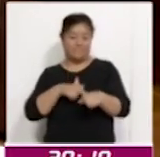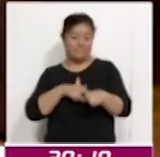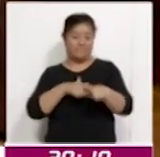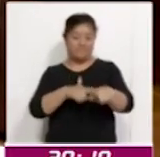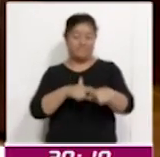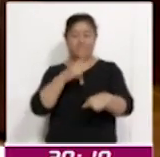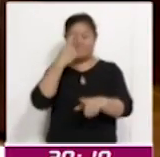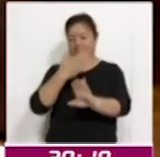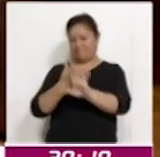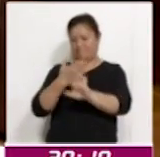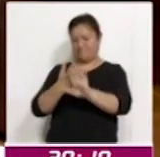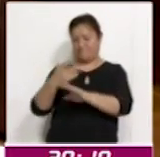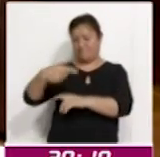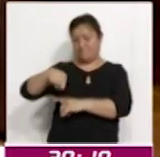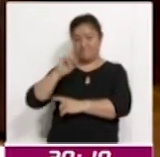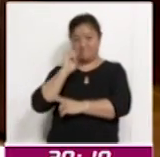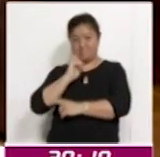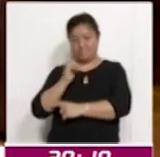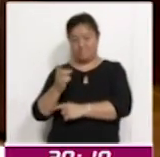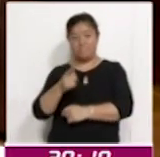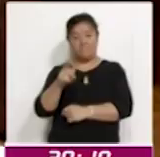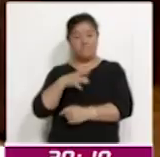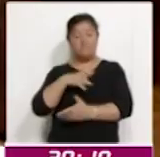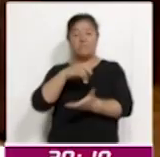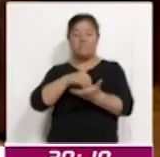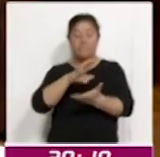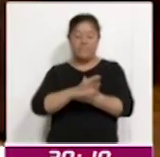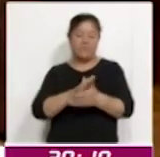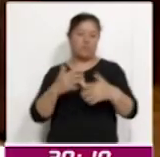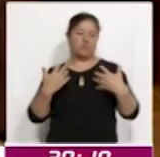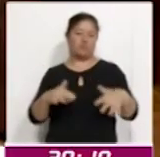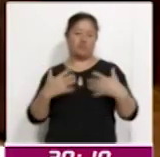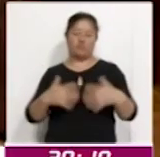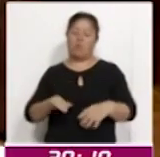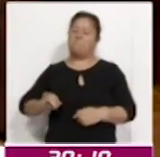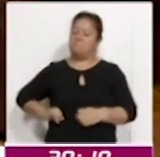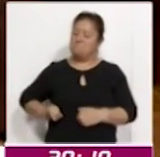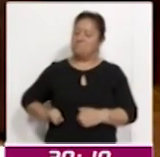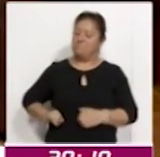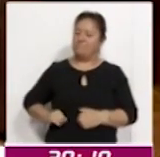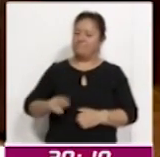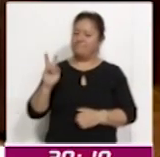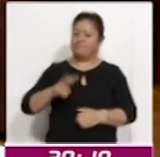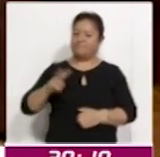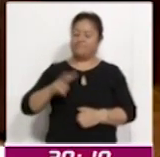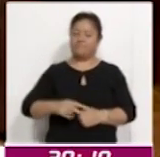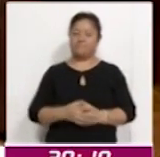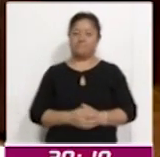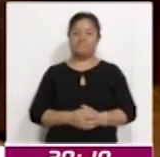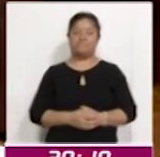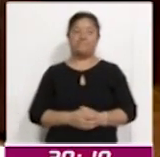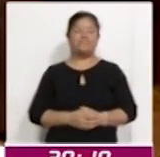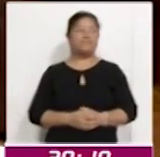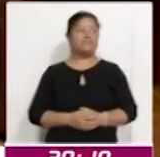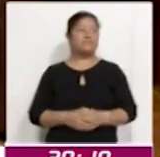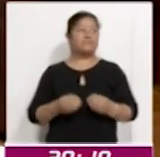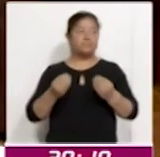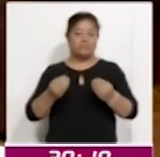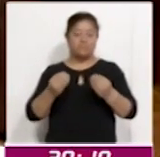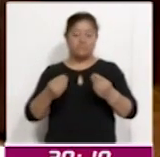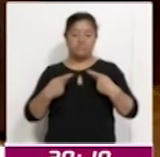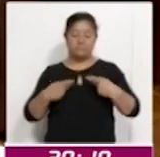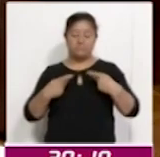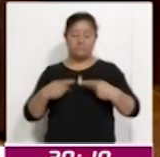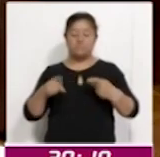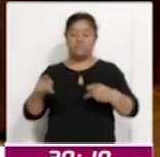violencia de género. Y le cuento, tienen una agenda de actividades bastante interesante. Muchos especialistas en el tema que